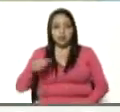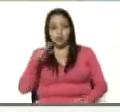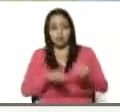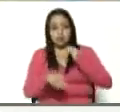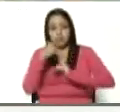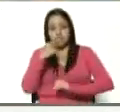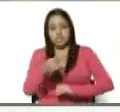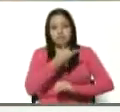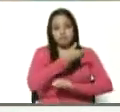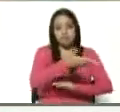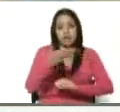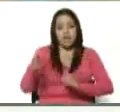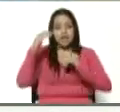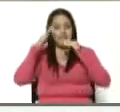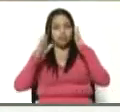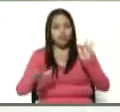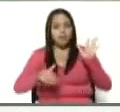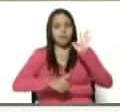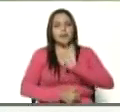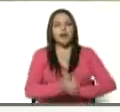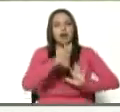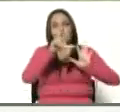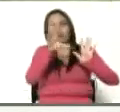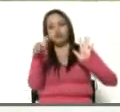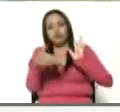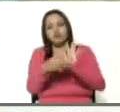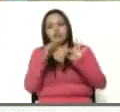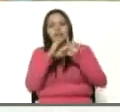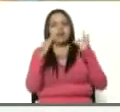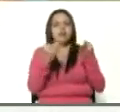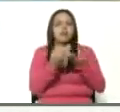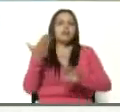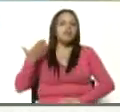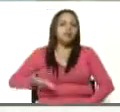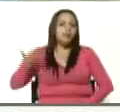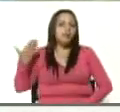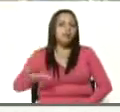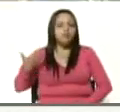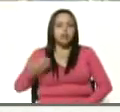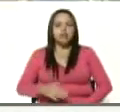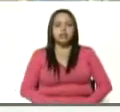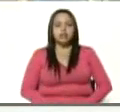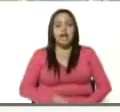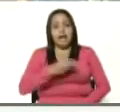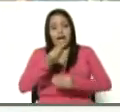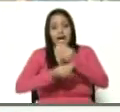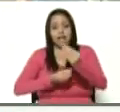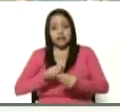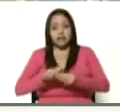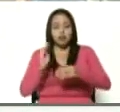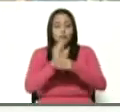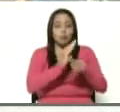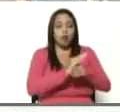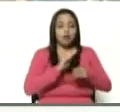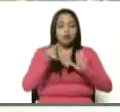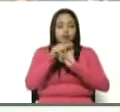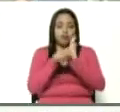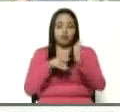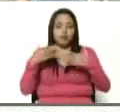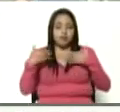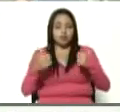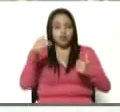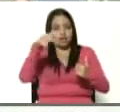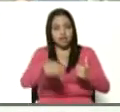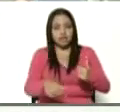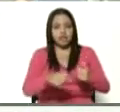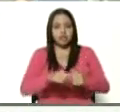estamos distribuyendo y atendiendo más de 8.000 familias. Importante que cumpliendo con todas nuestras medidas de seguridad y desde aquí,